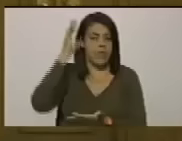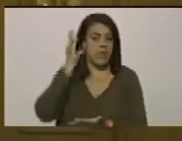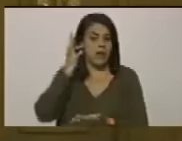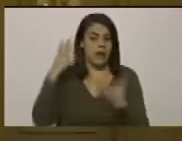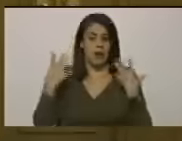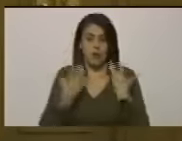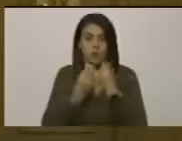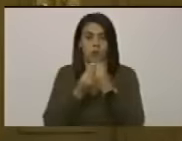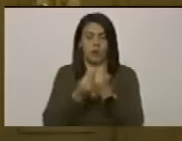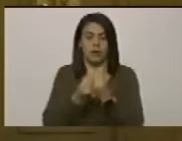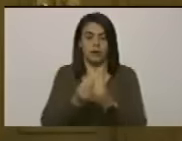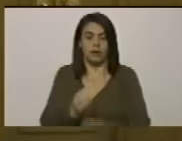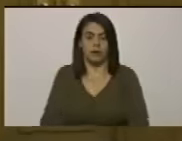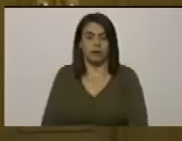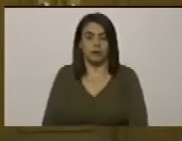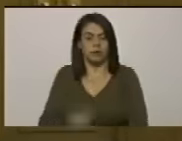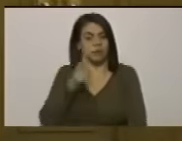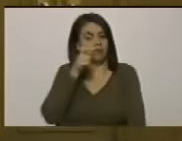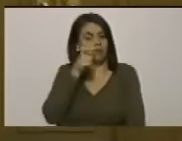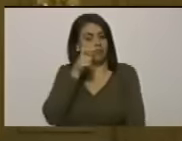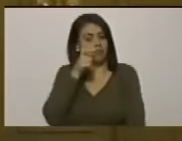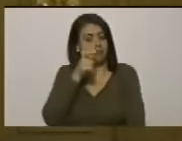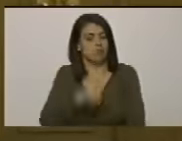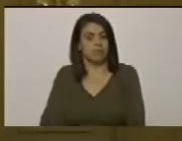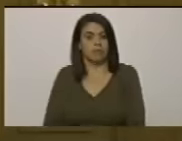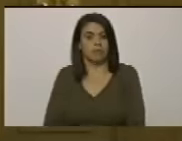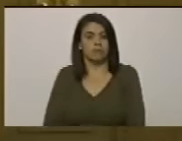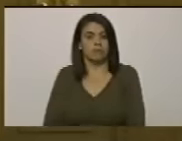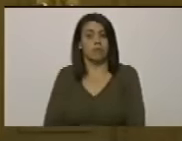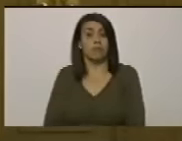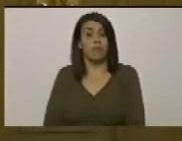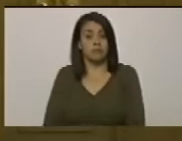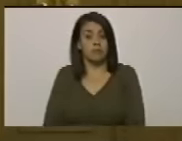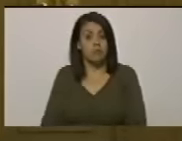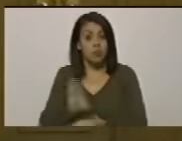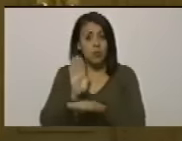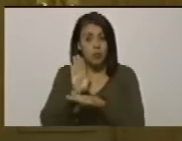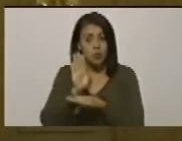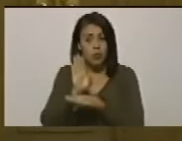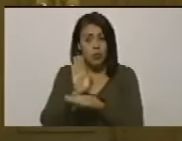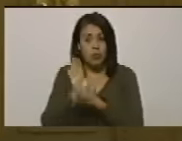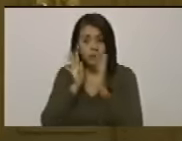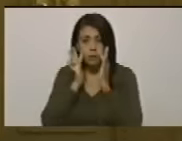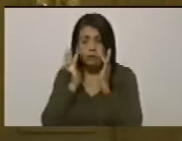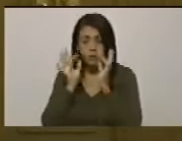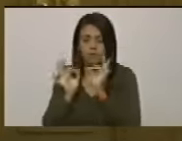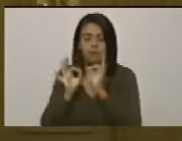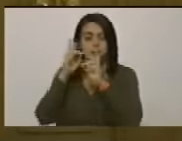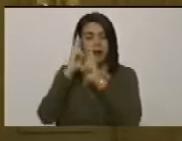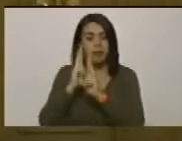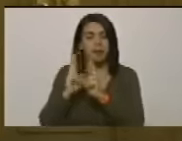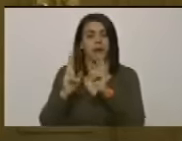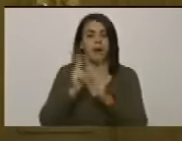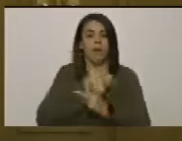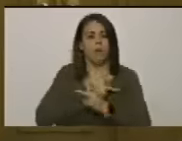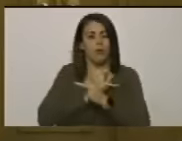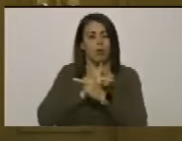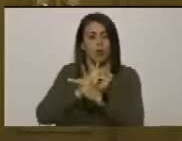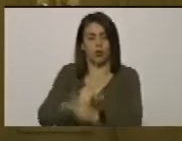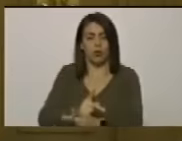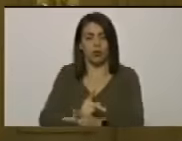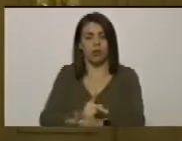acompañante vigilante celosa cuidadora de que se respetara la voluntad